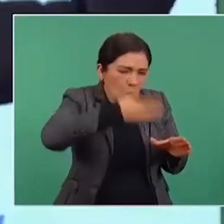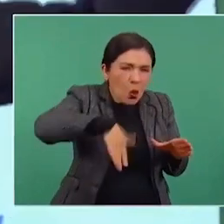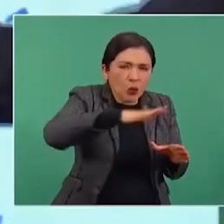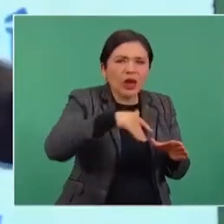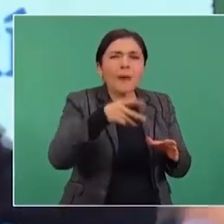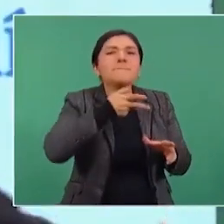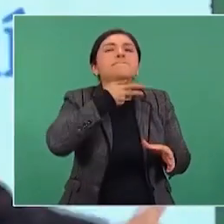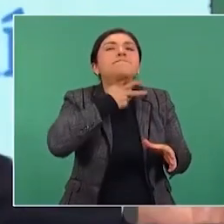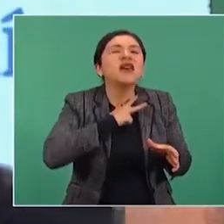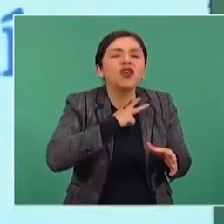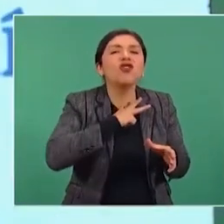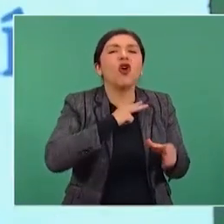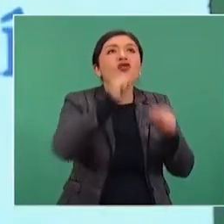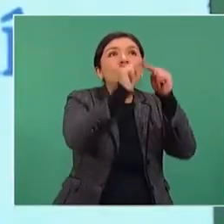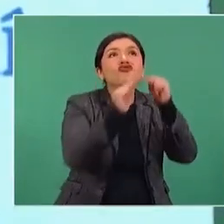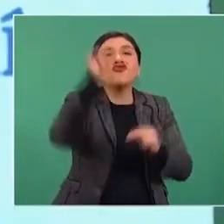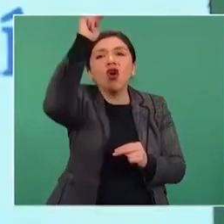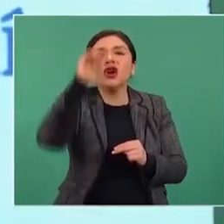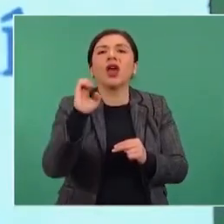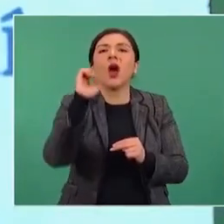el norte o en las aguas profundas,